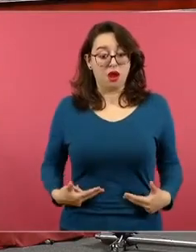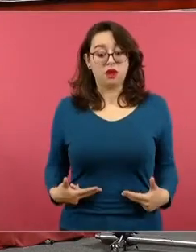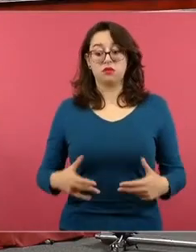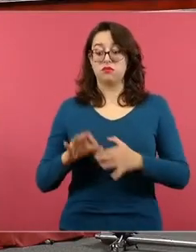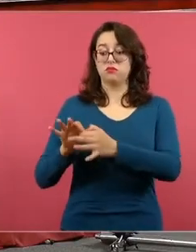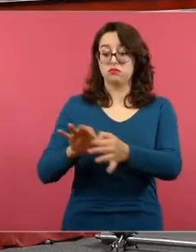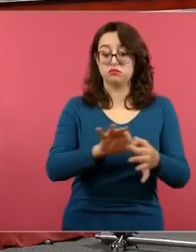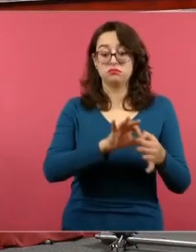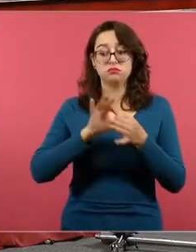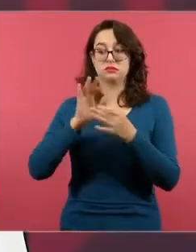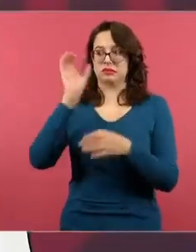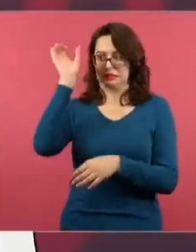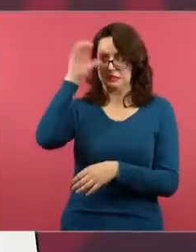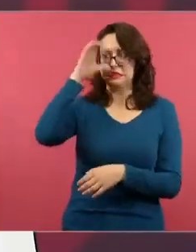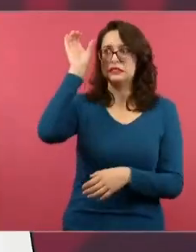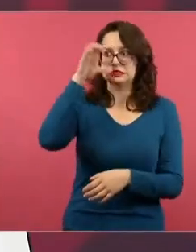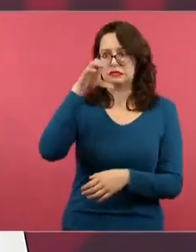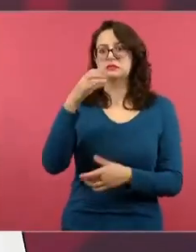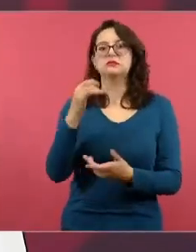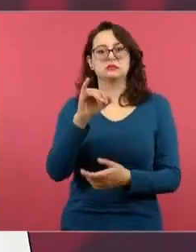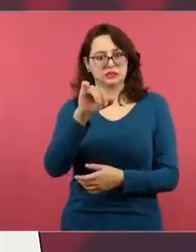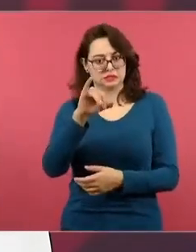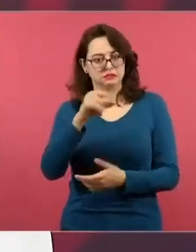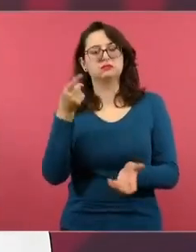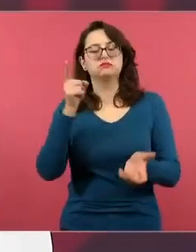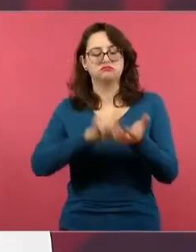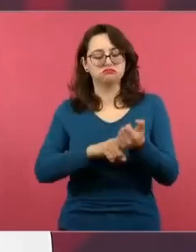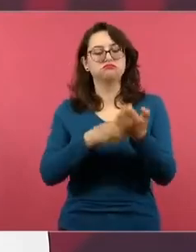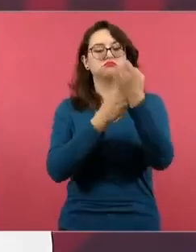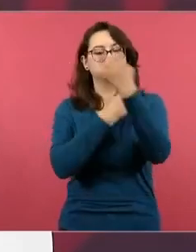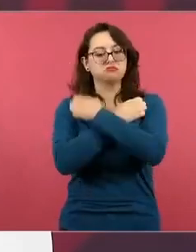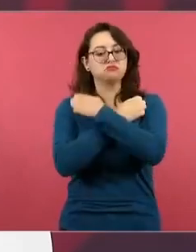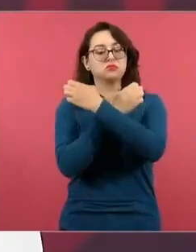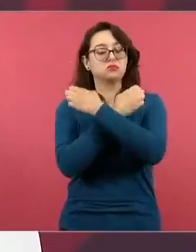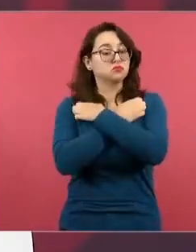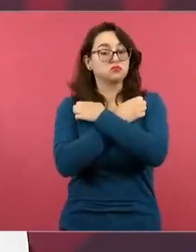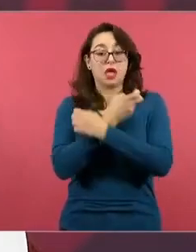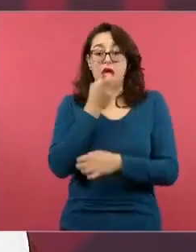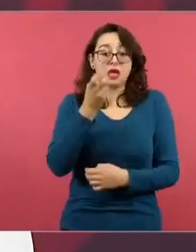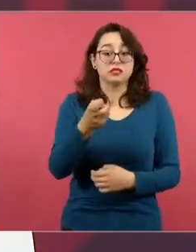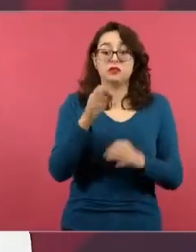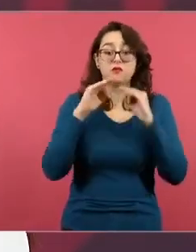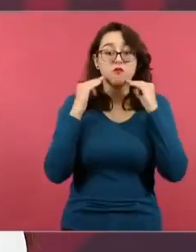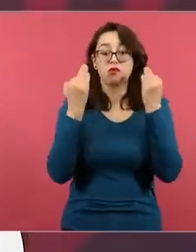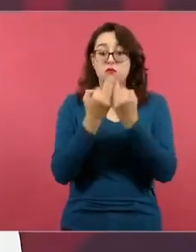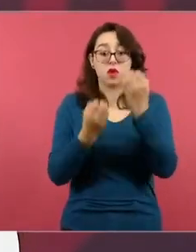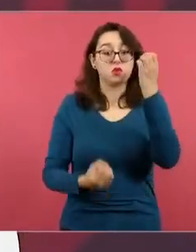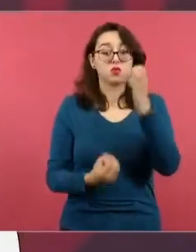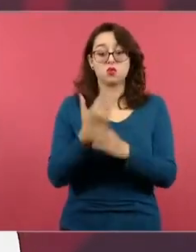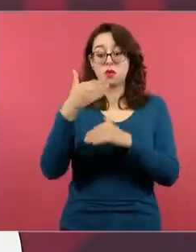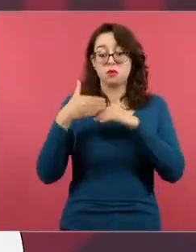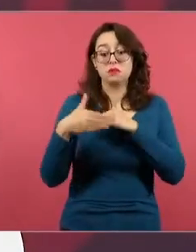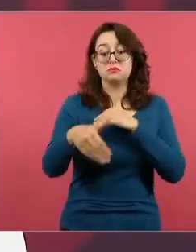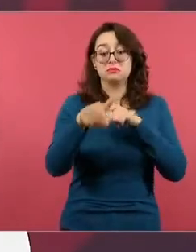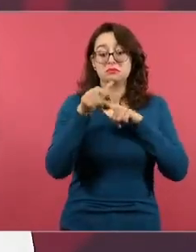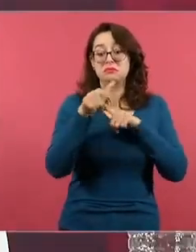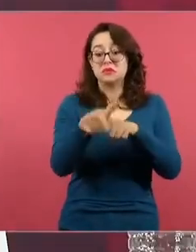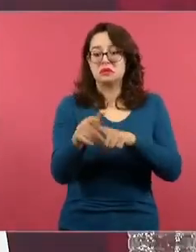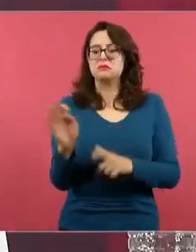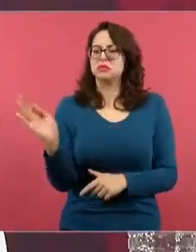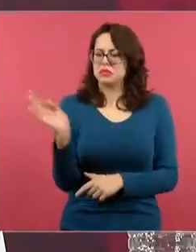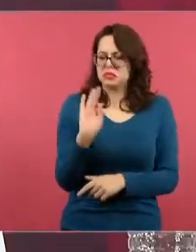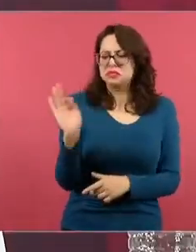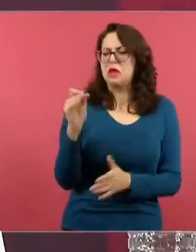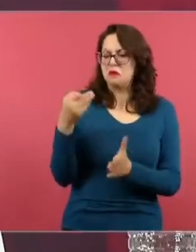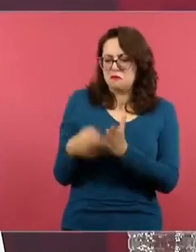para todas y todos lo seguiremos trabajando y más allá de si falta alguna cosa o falta otra